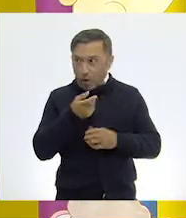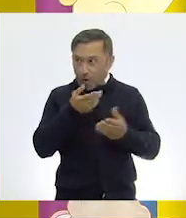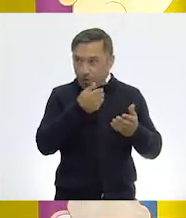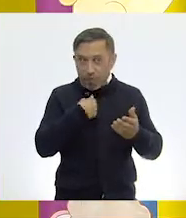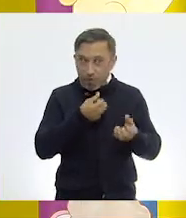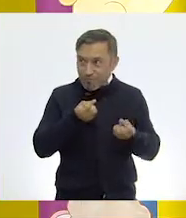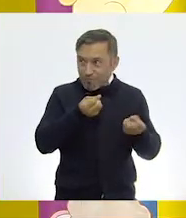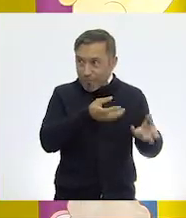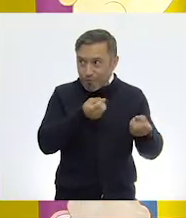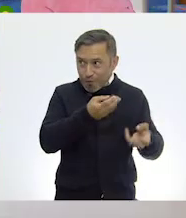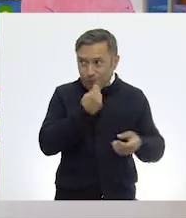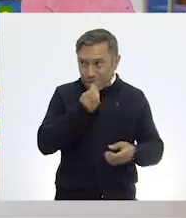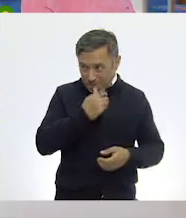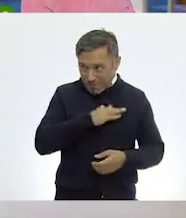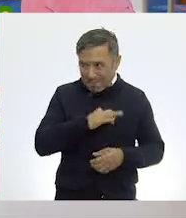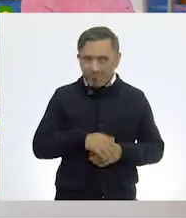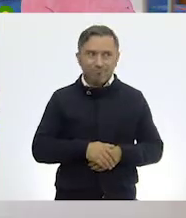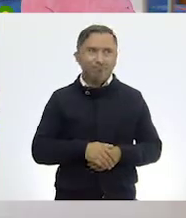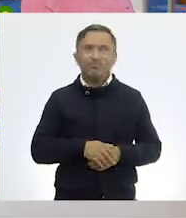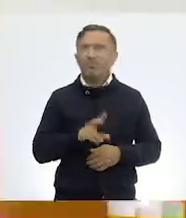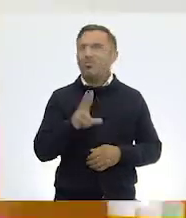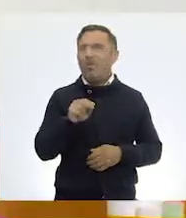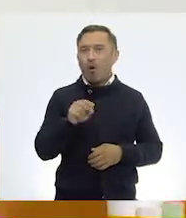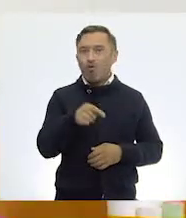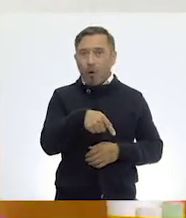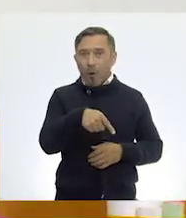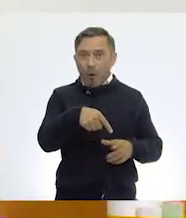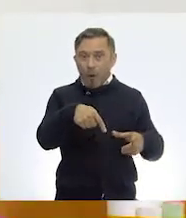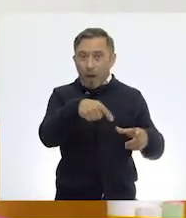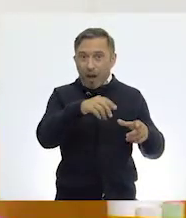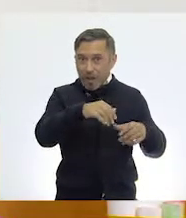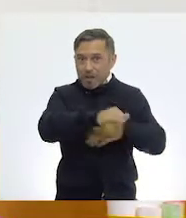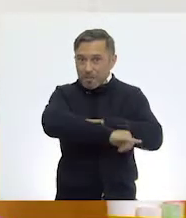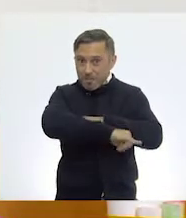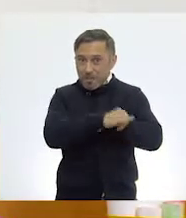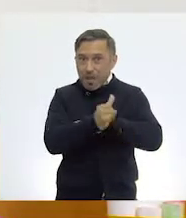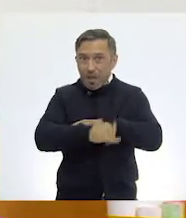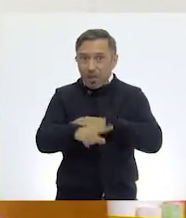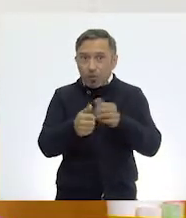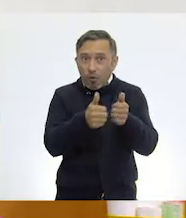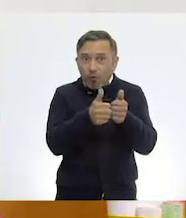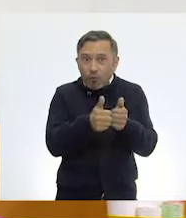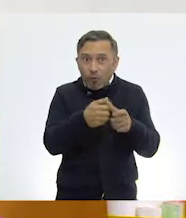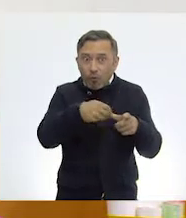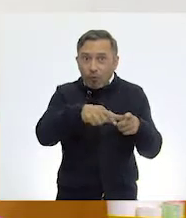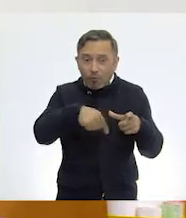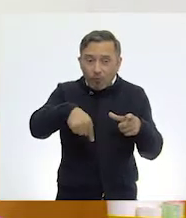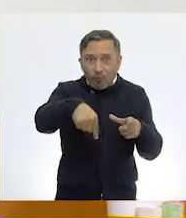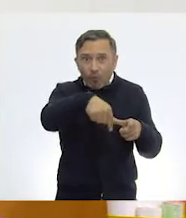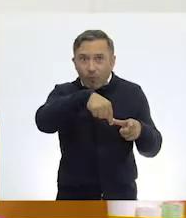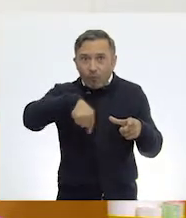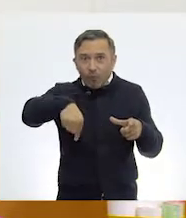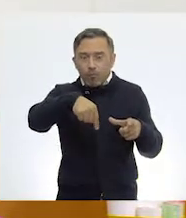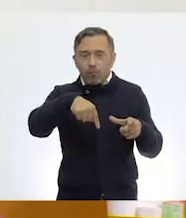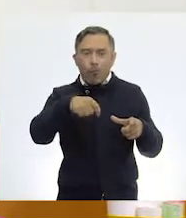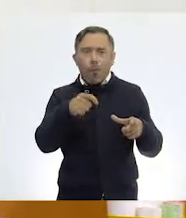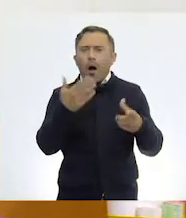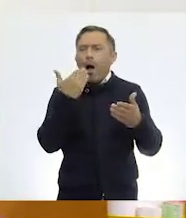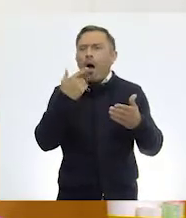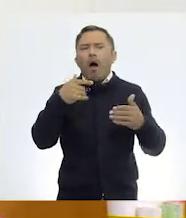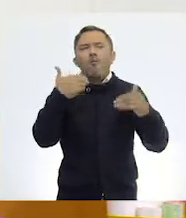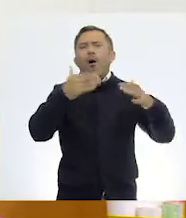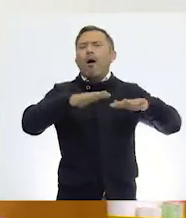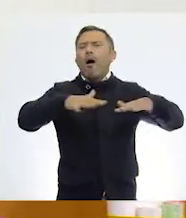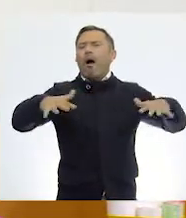que no. Además, creo que no la encontraré en el mismo lugar, porque una ballena no tiene un lugar específico para vivir. Por lo tanto, el